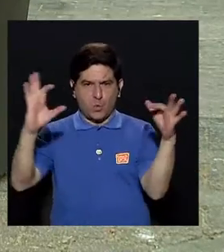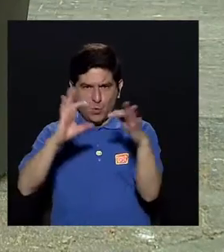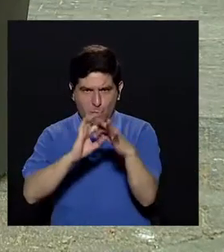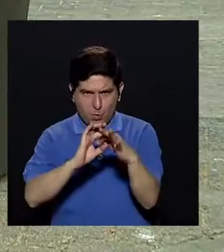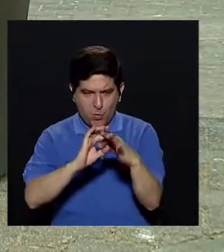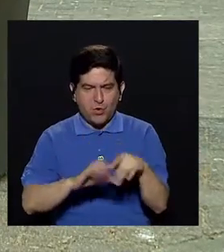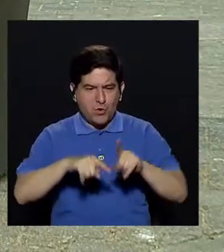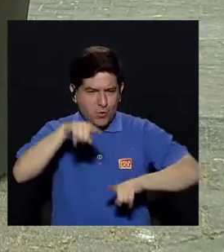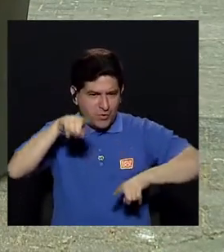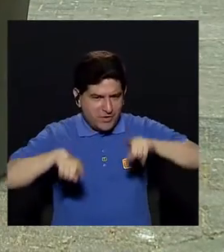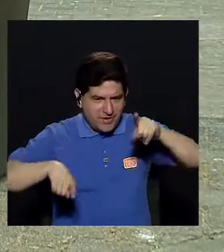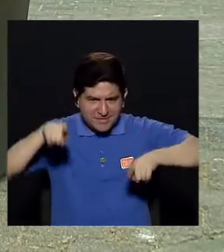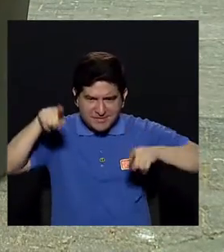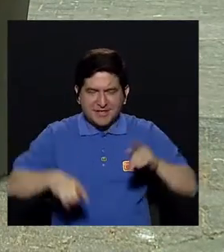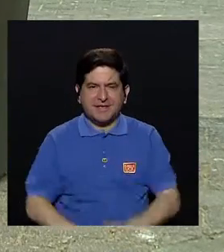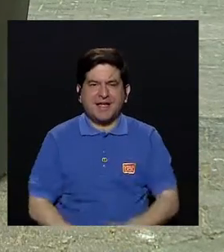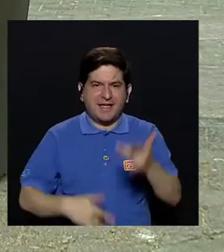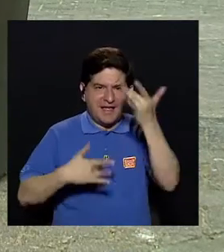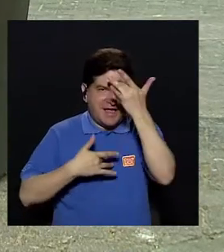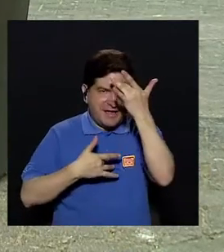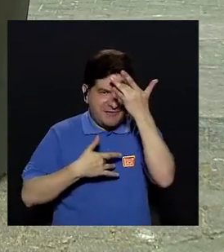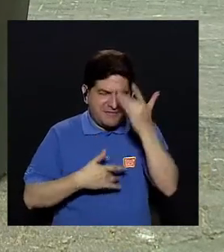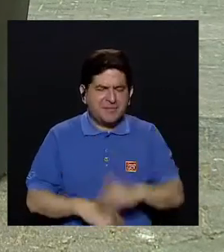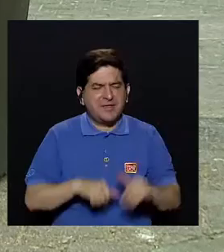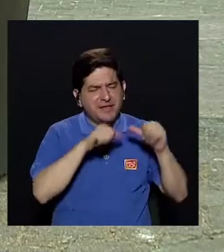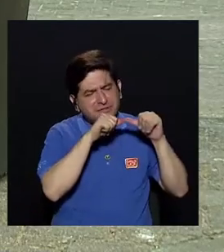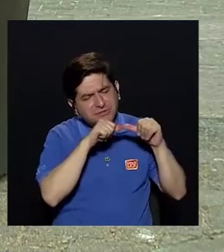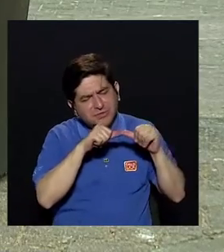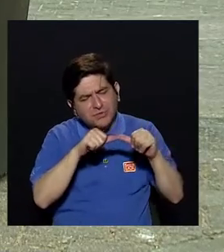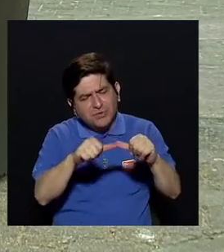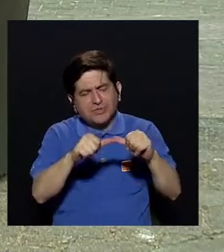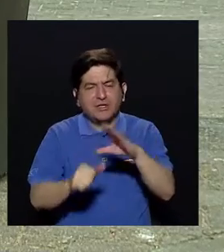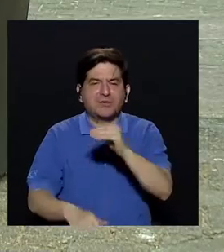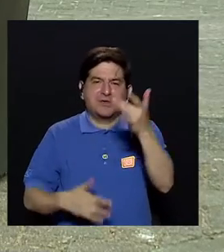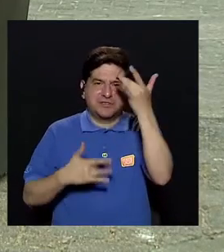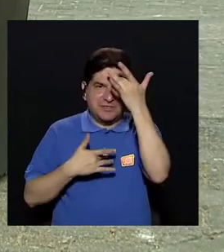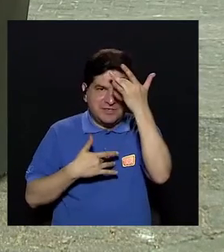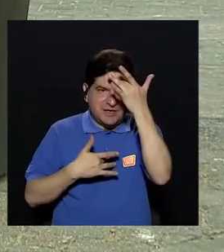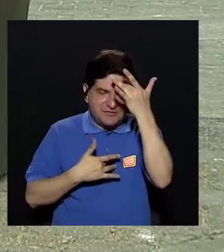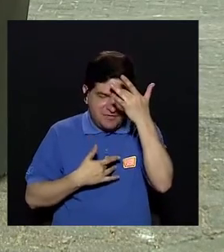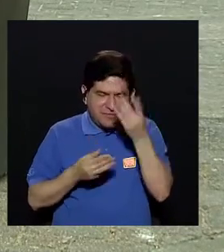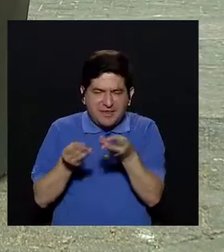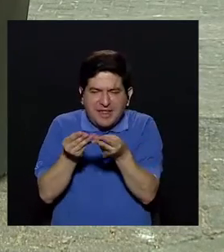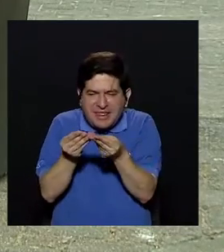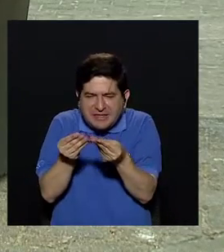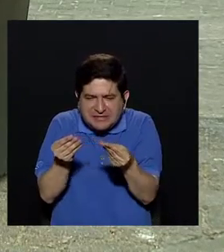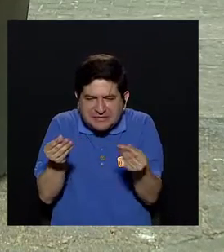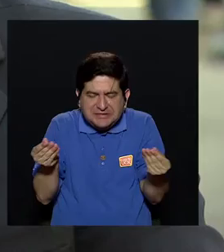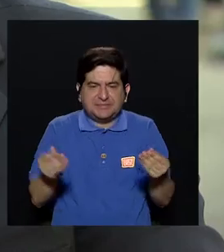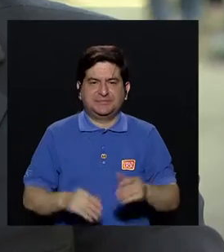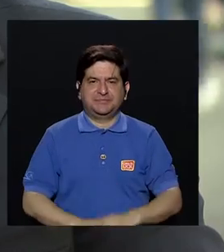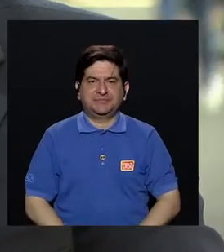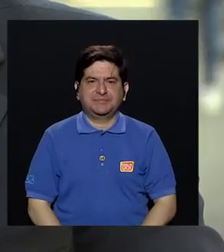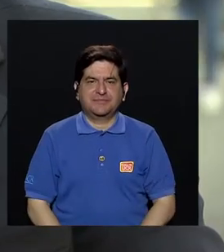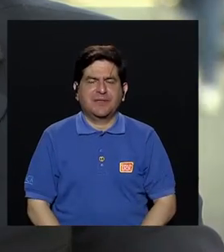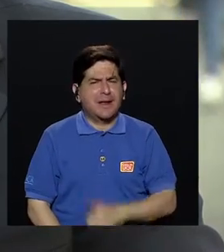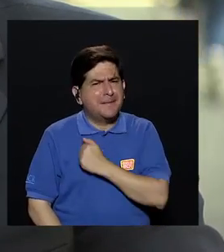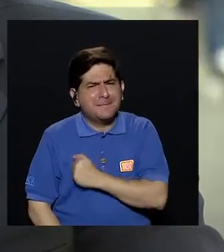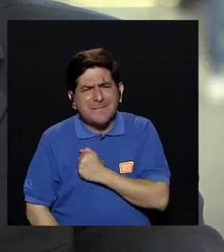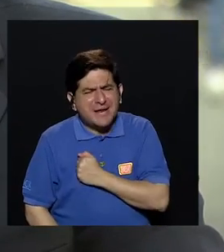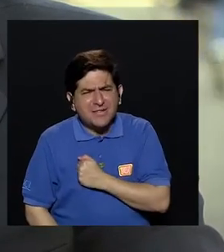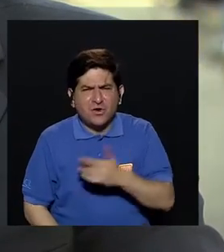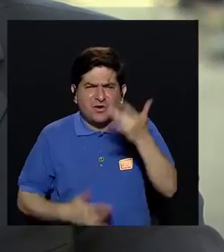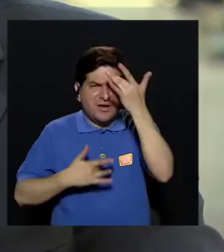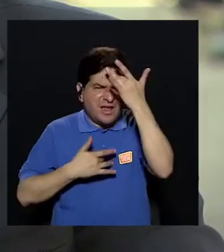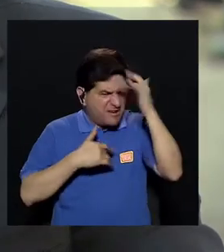asociación estadística entre enfermedades crónicas y enfermedades degenerativas. Entonces... Perdón,